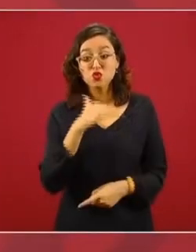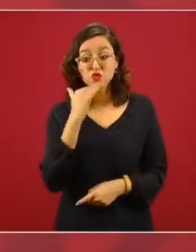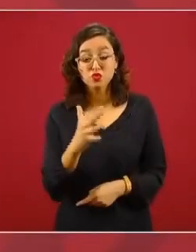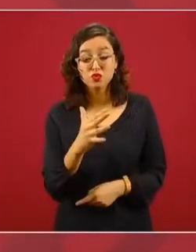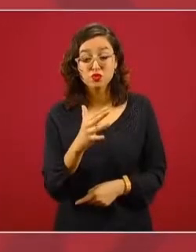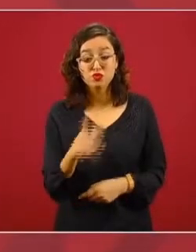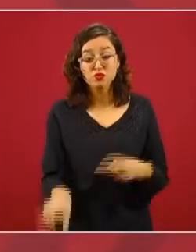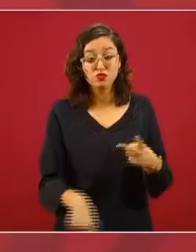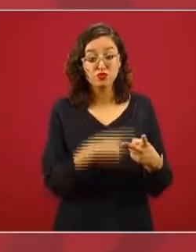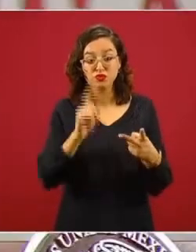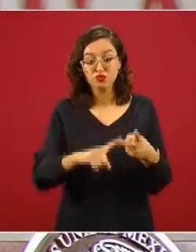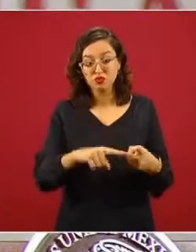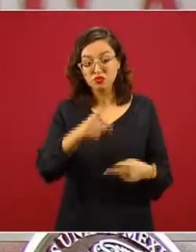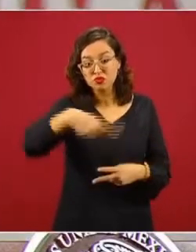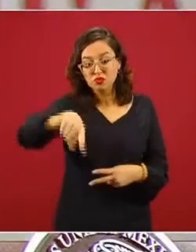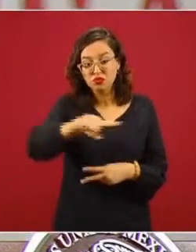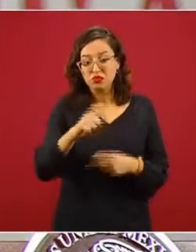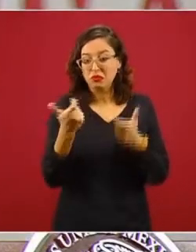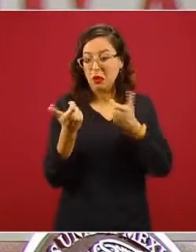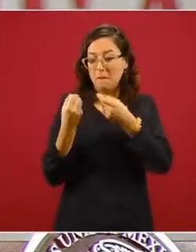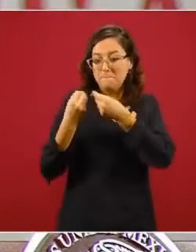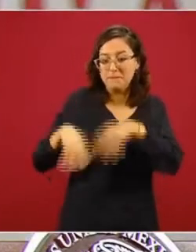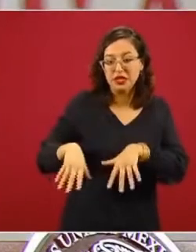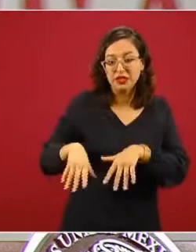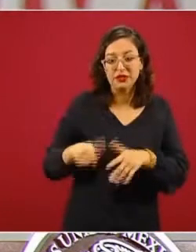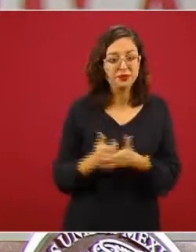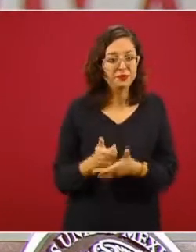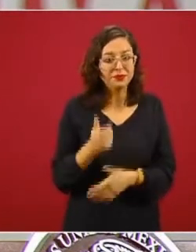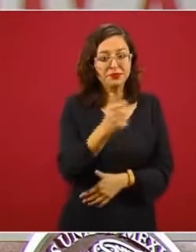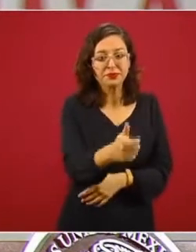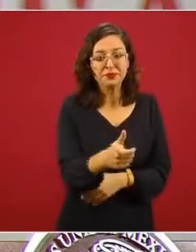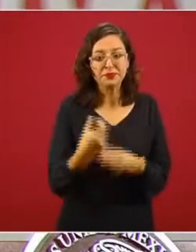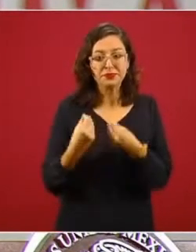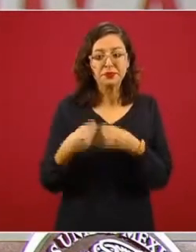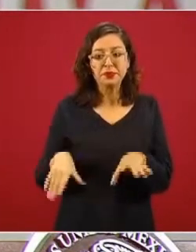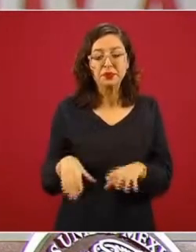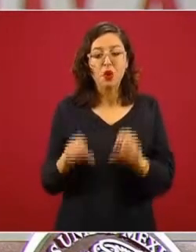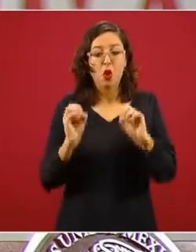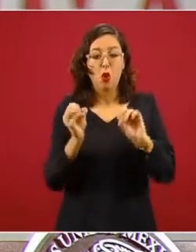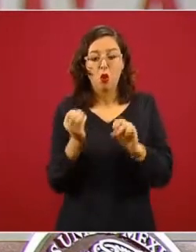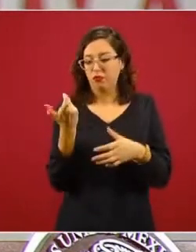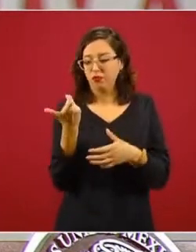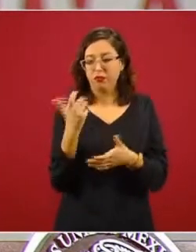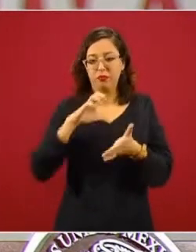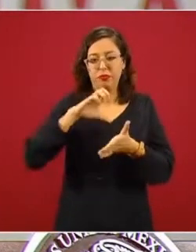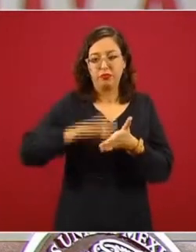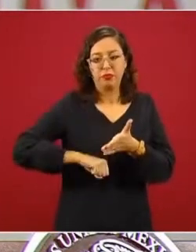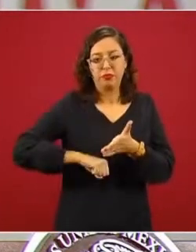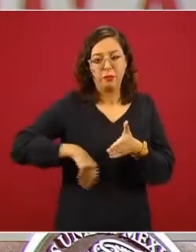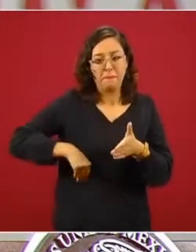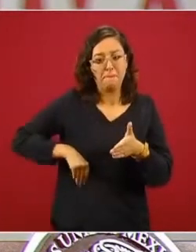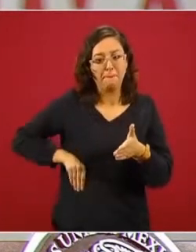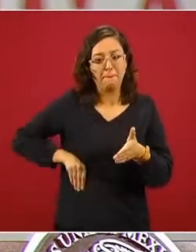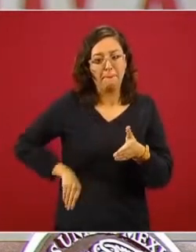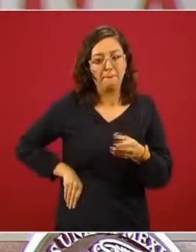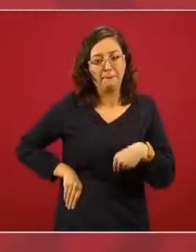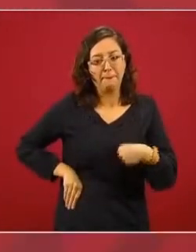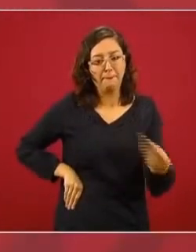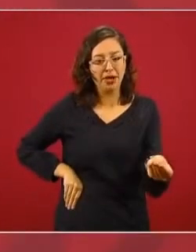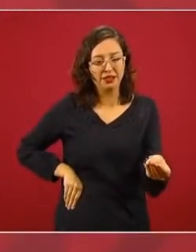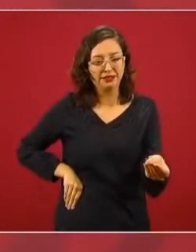que no les llegue a los jóvenes o que se les quite un porcentaje